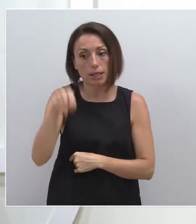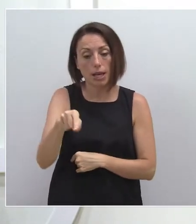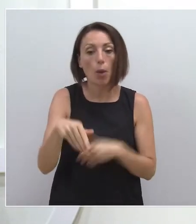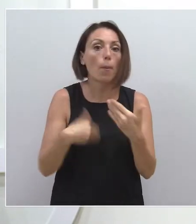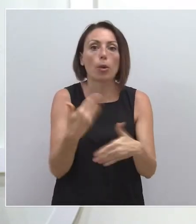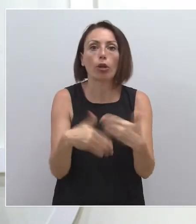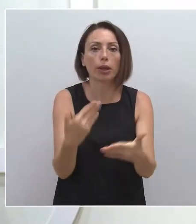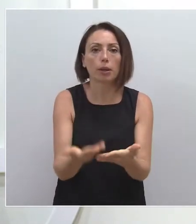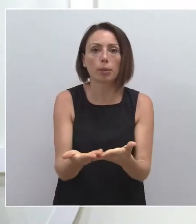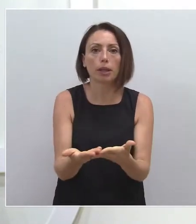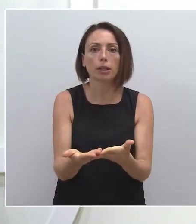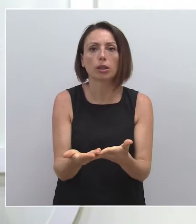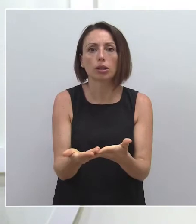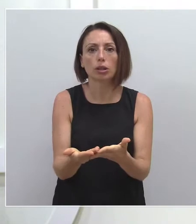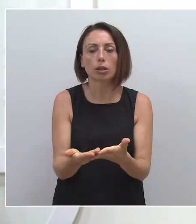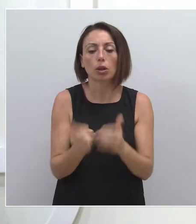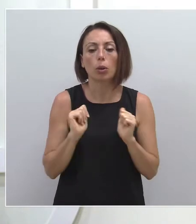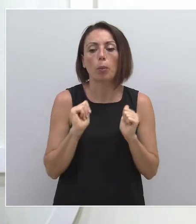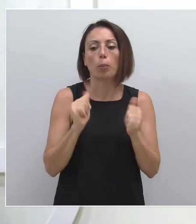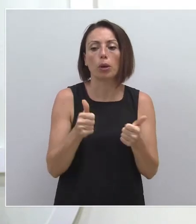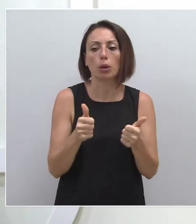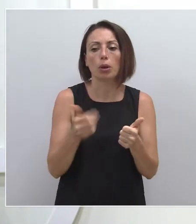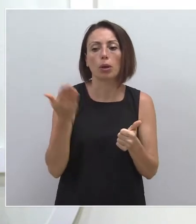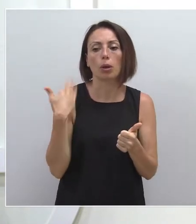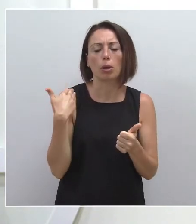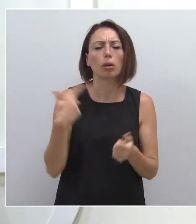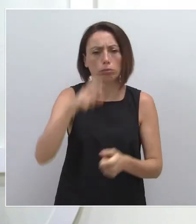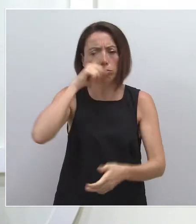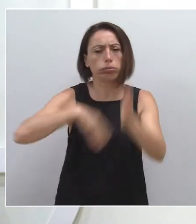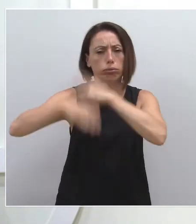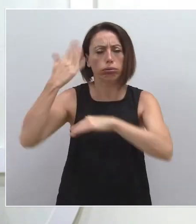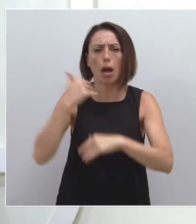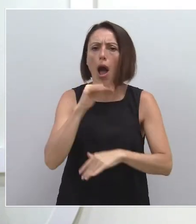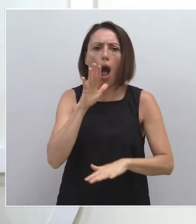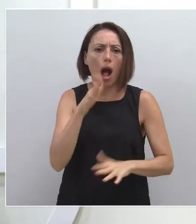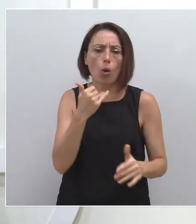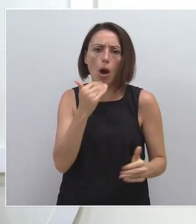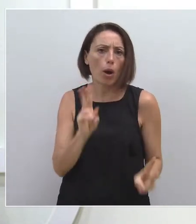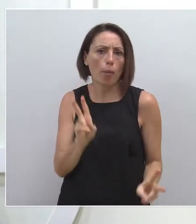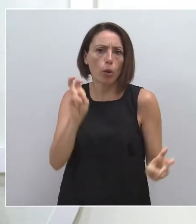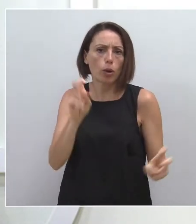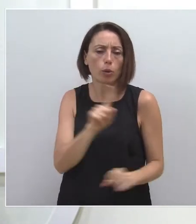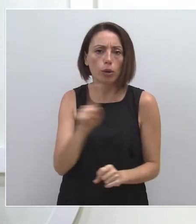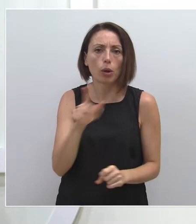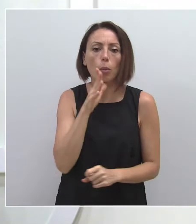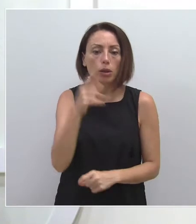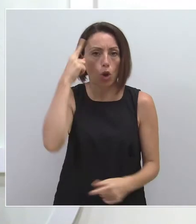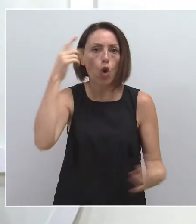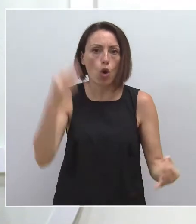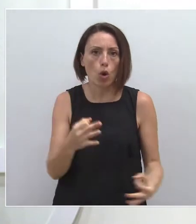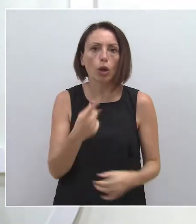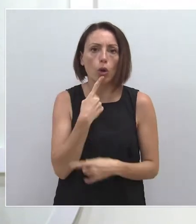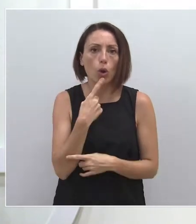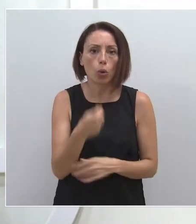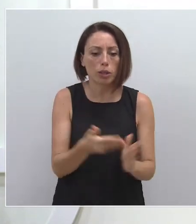procedimiento está en marcha desde hace ya mucho tiempo. No es algo de ahora. Lógicamente es costosa la